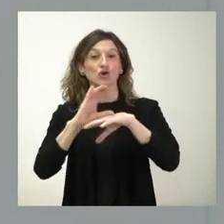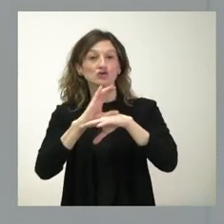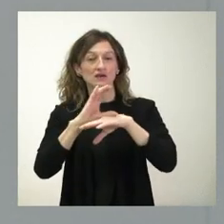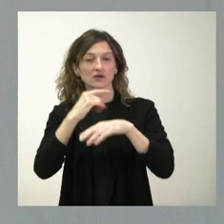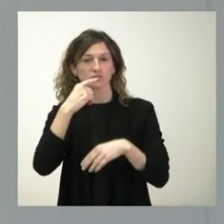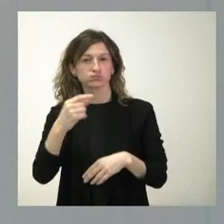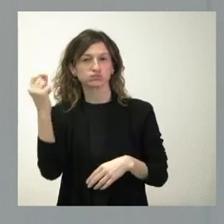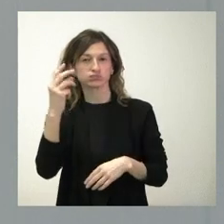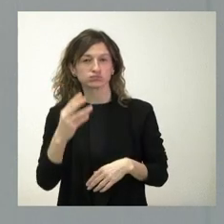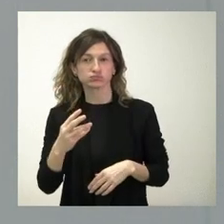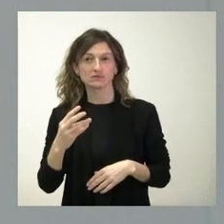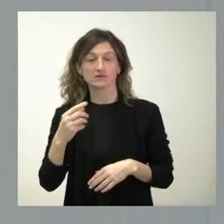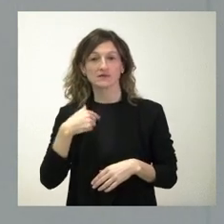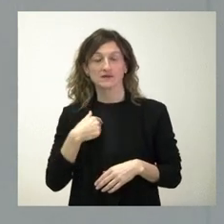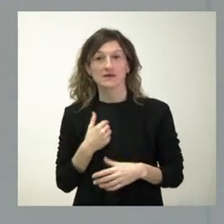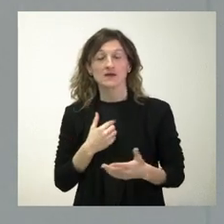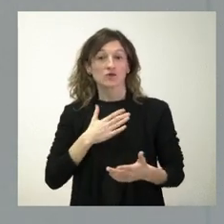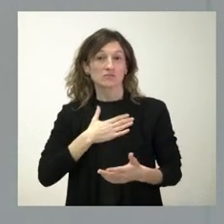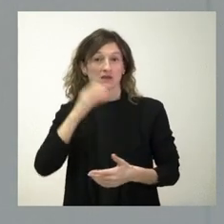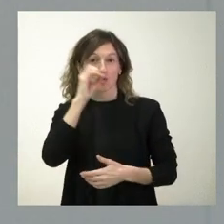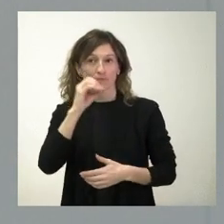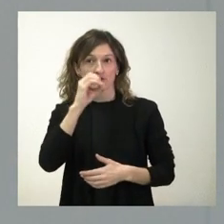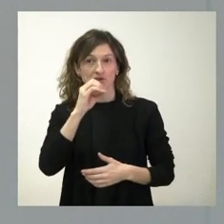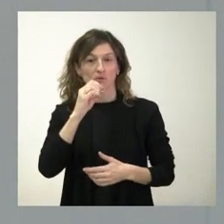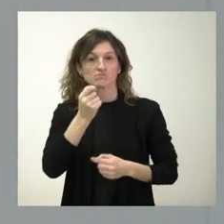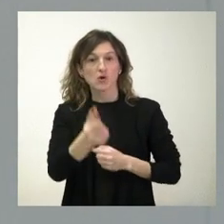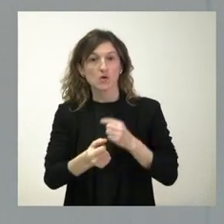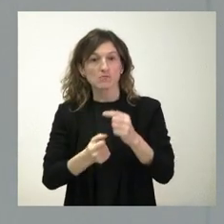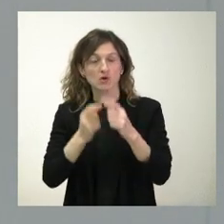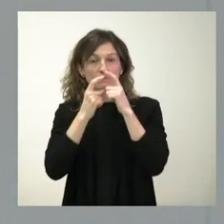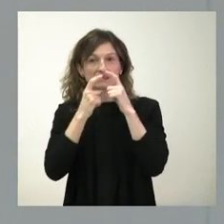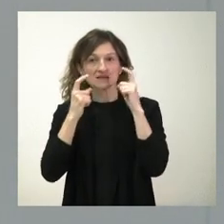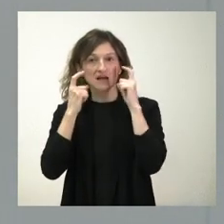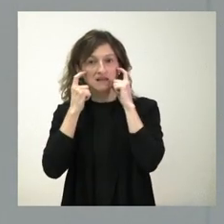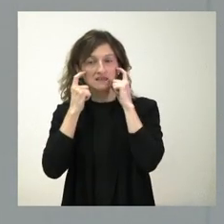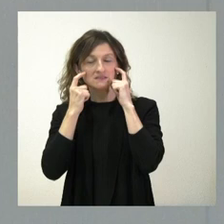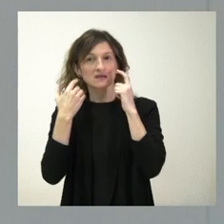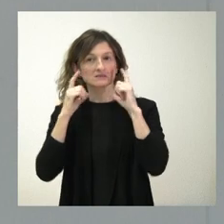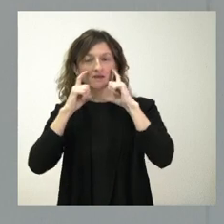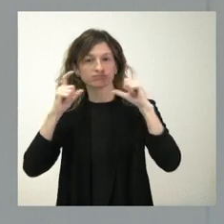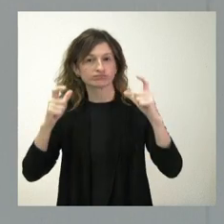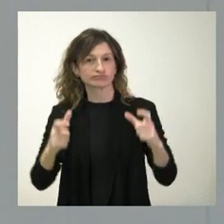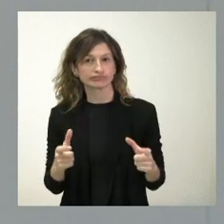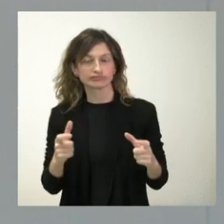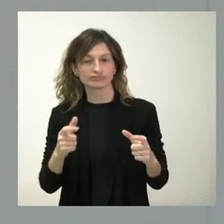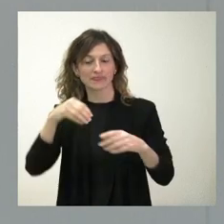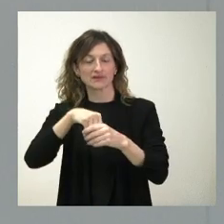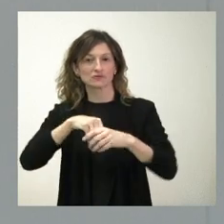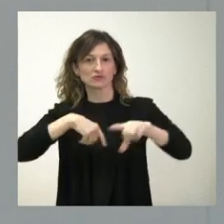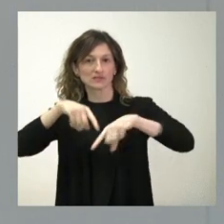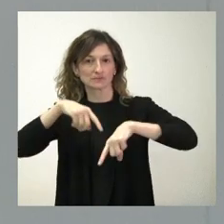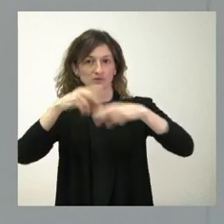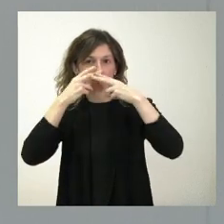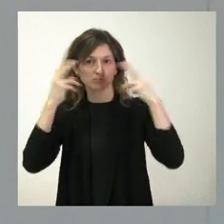ocasión, yo aquí mismo éramos partidarios de que se pudieran ir retirando las mascarillas del uso en el transporte